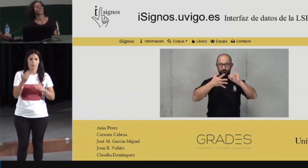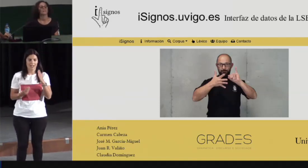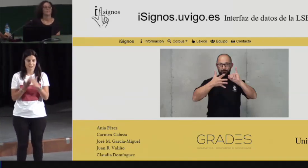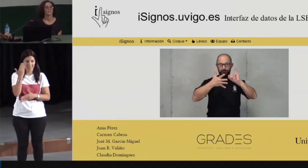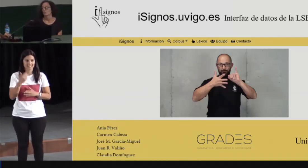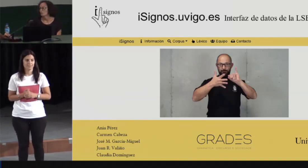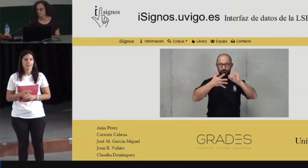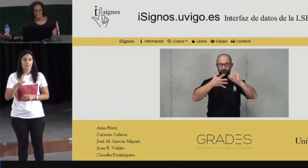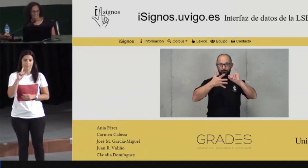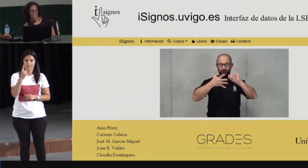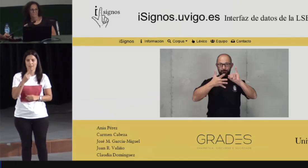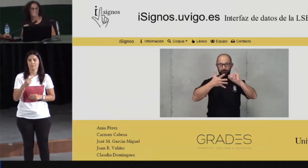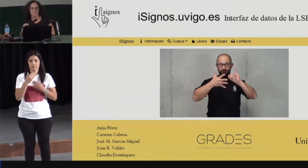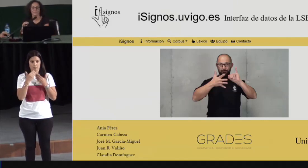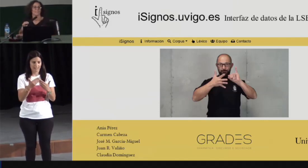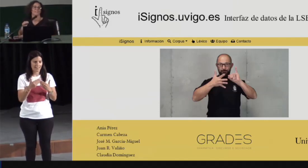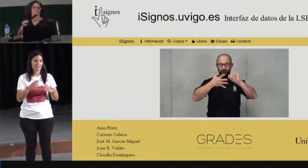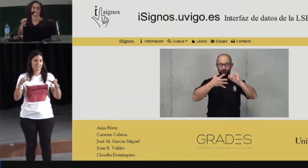Buenos días.